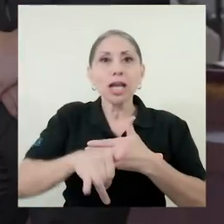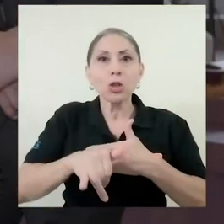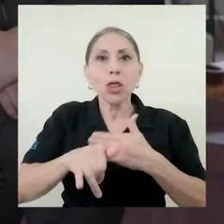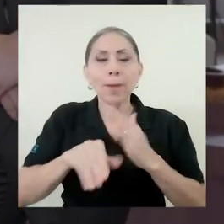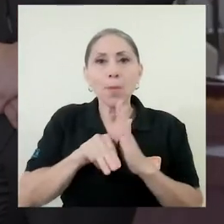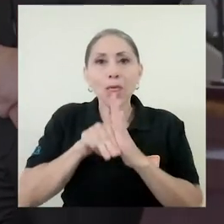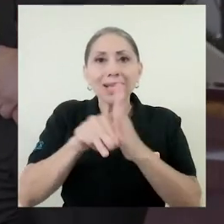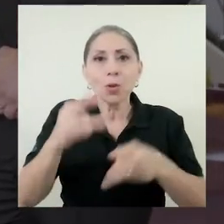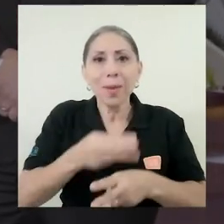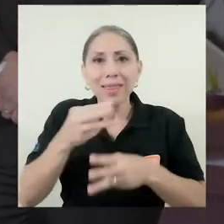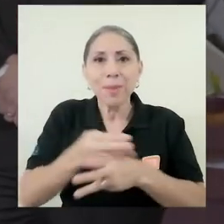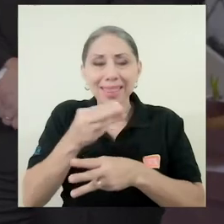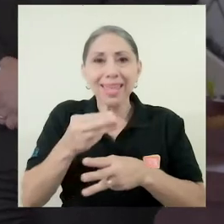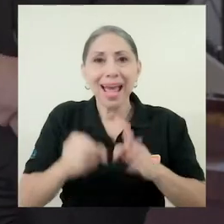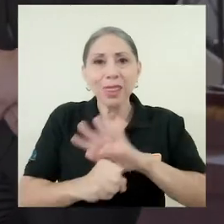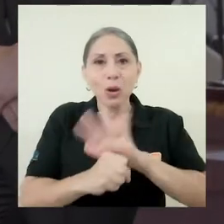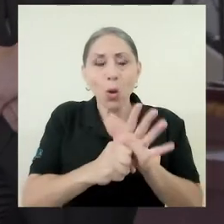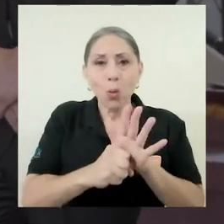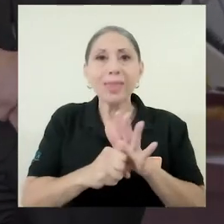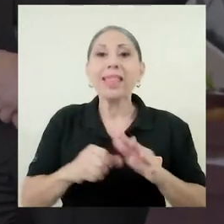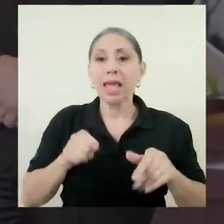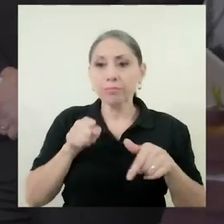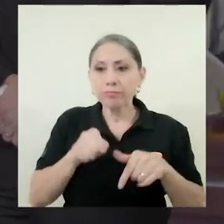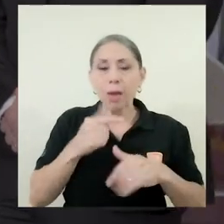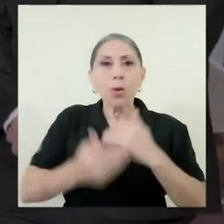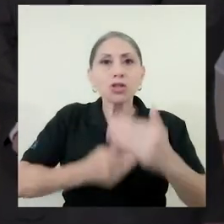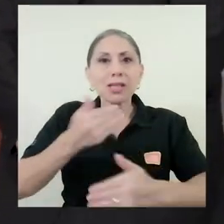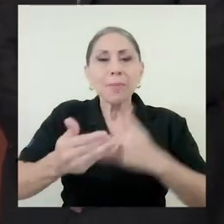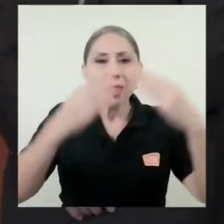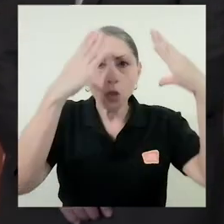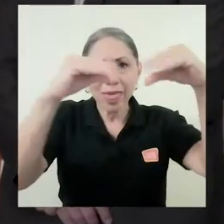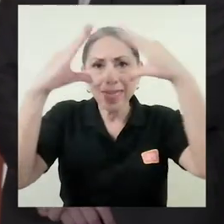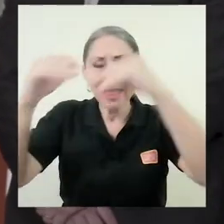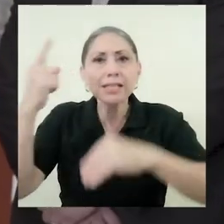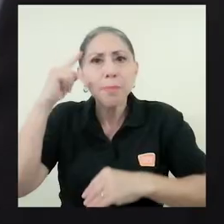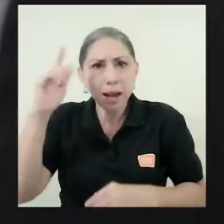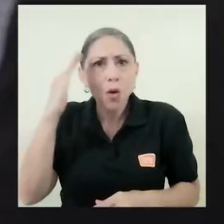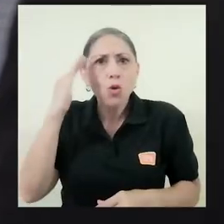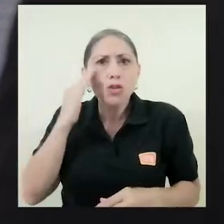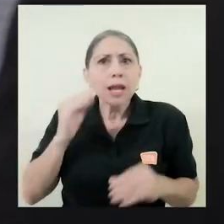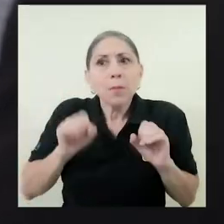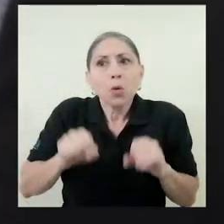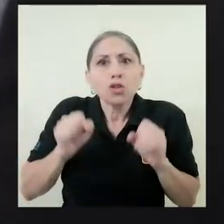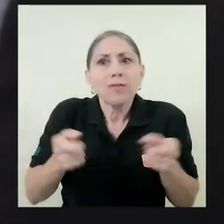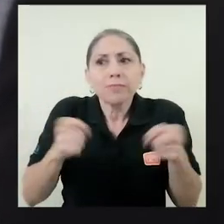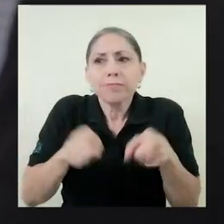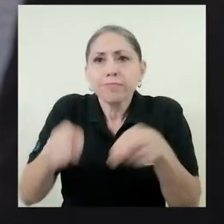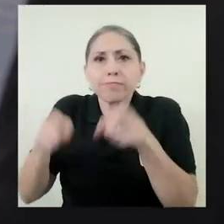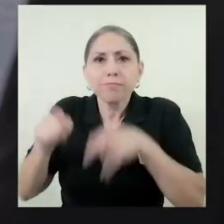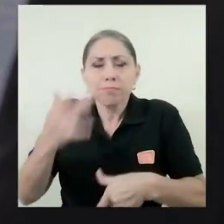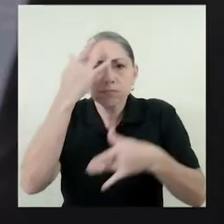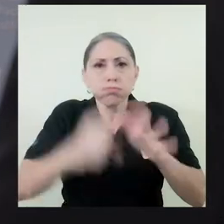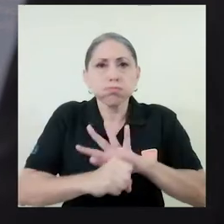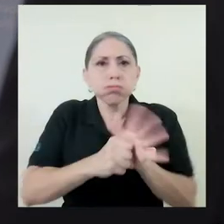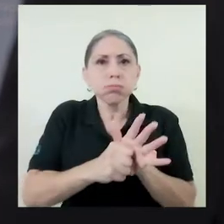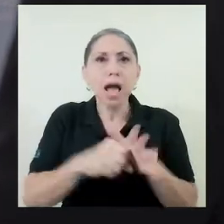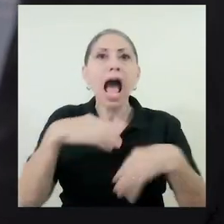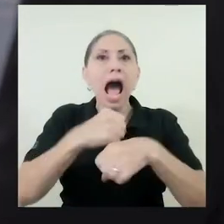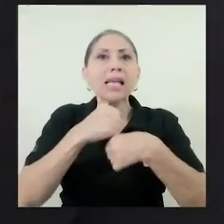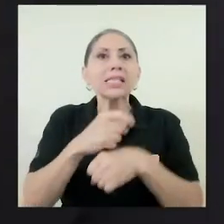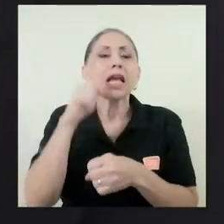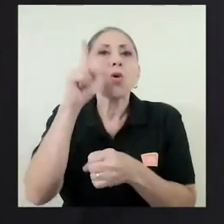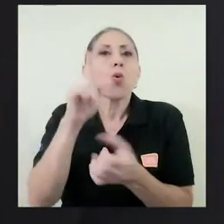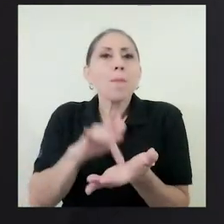el procesamiento de datos para conocer posibles escenarios del COVID-19, la elaboración de un medicamento antiviral